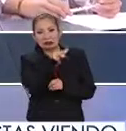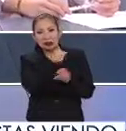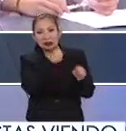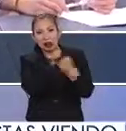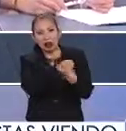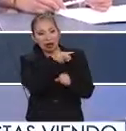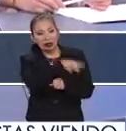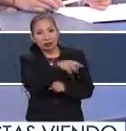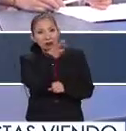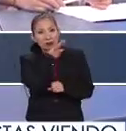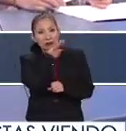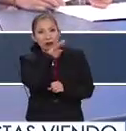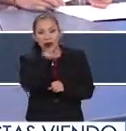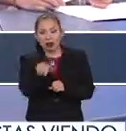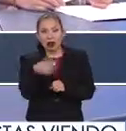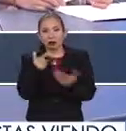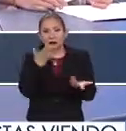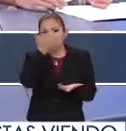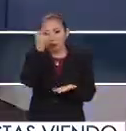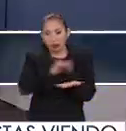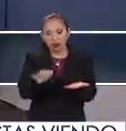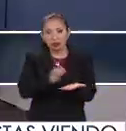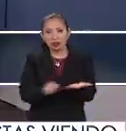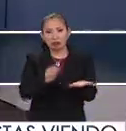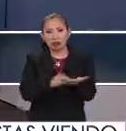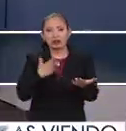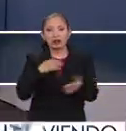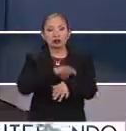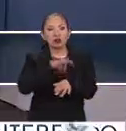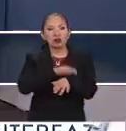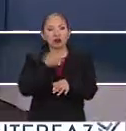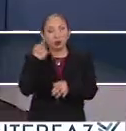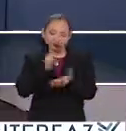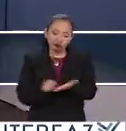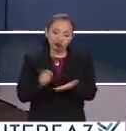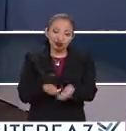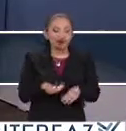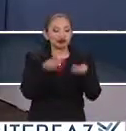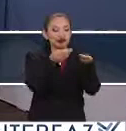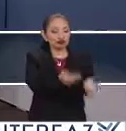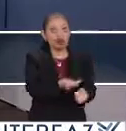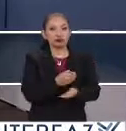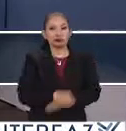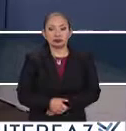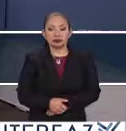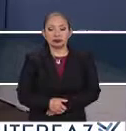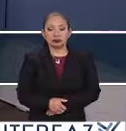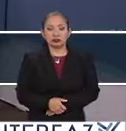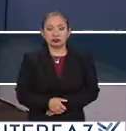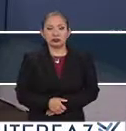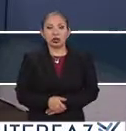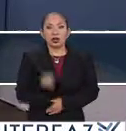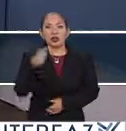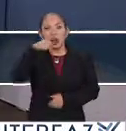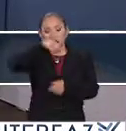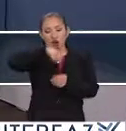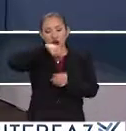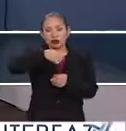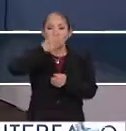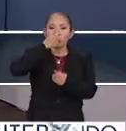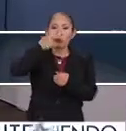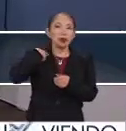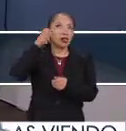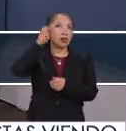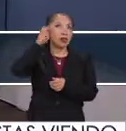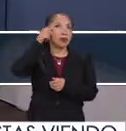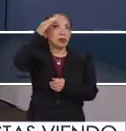años que son mamás que no saben ni escribir, que de pronto el médico les escribe la receta y ellas saben cuántas gotas y demás porque lo escucha